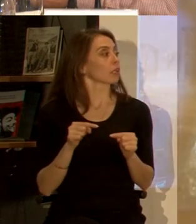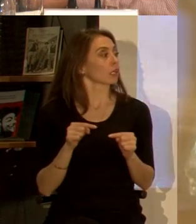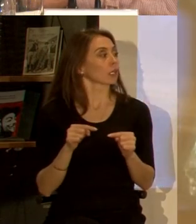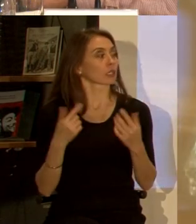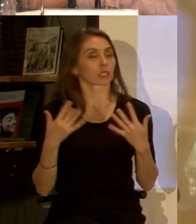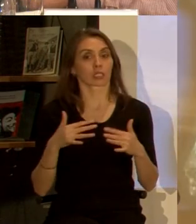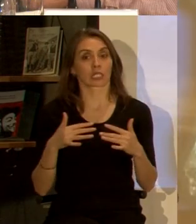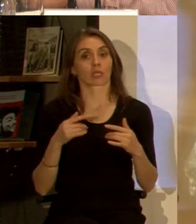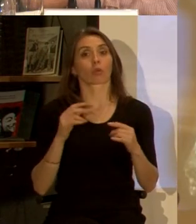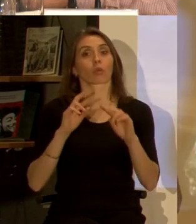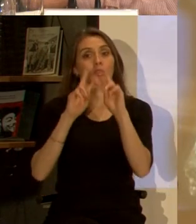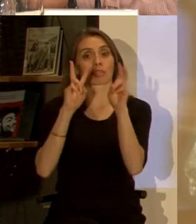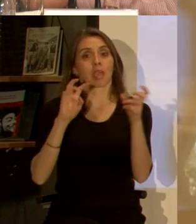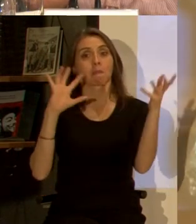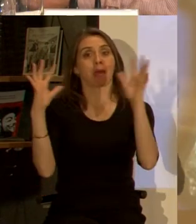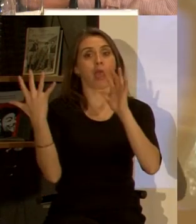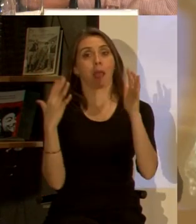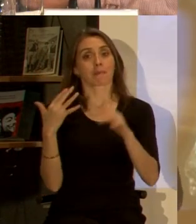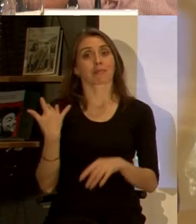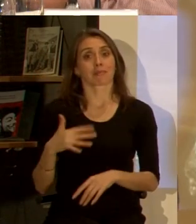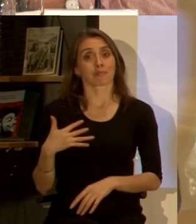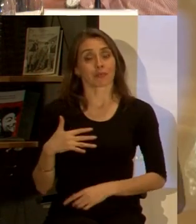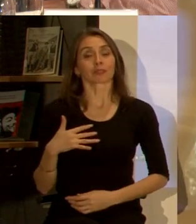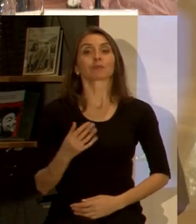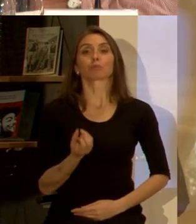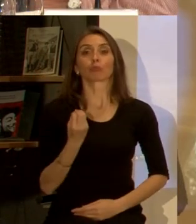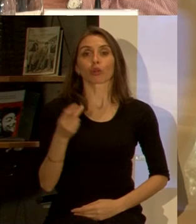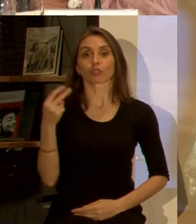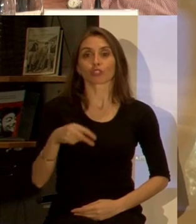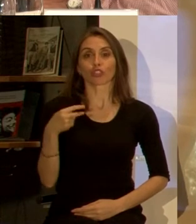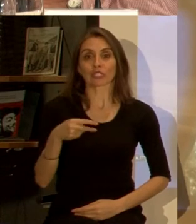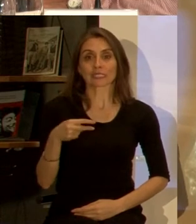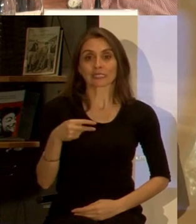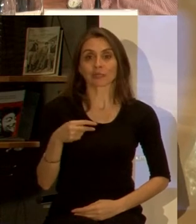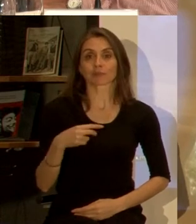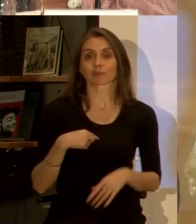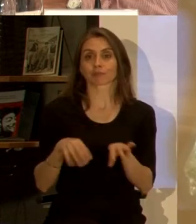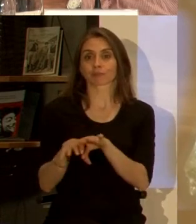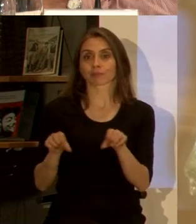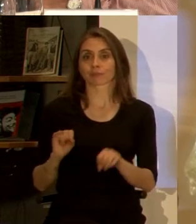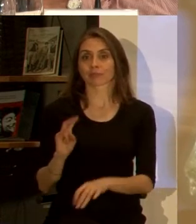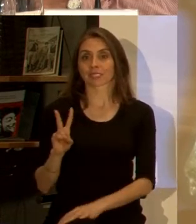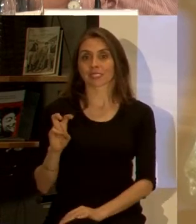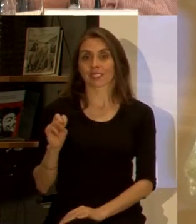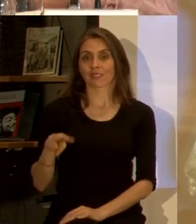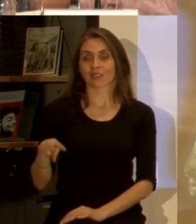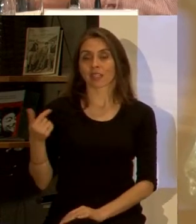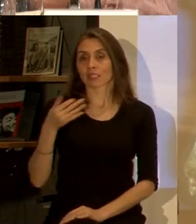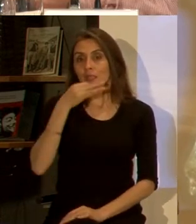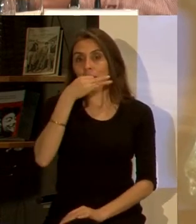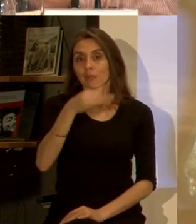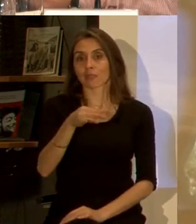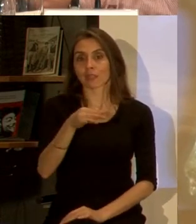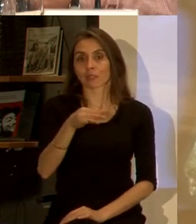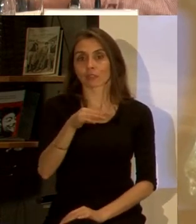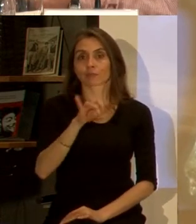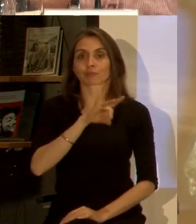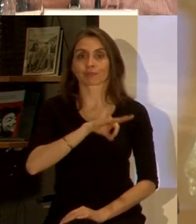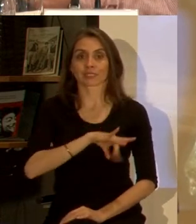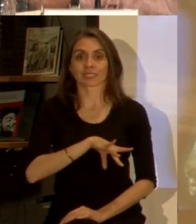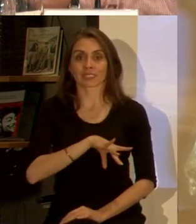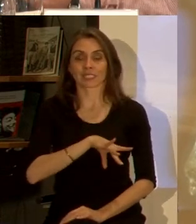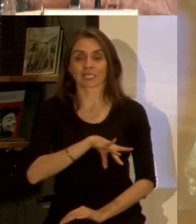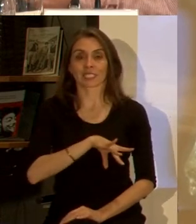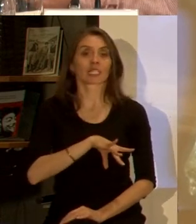ambiental importante entonces lo bueno la buena noticia y ahí coincido con Iván que él decía que en el fondo en Chile